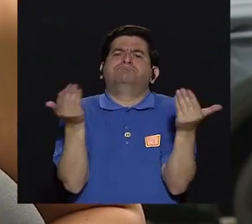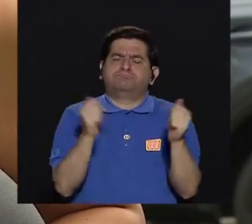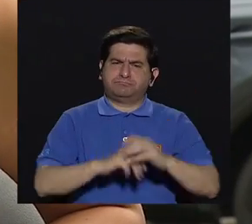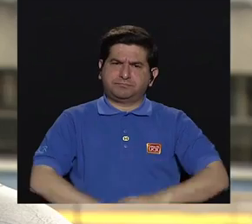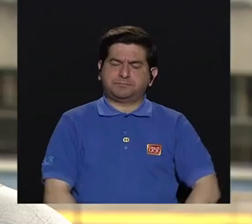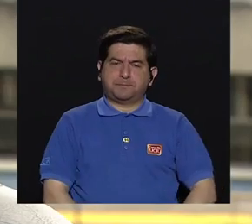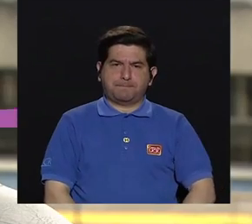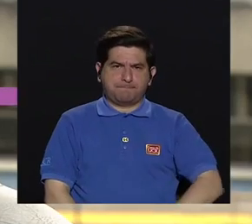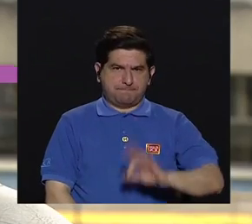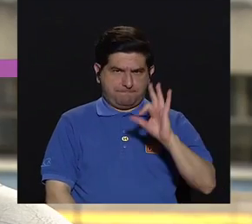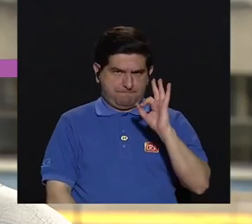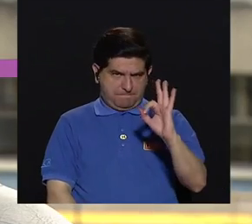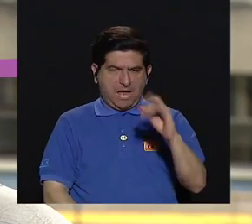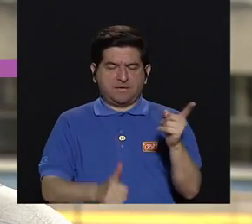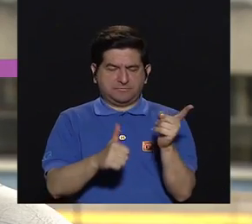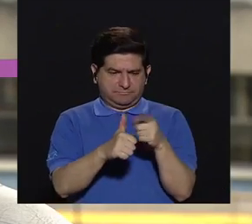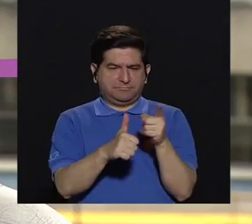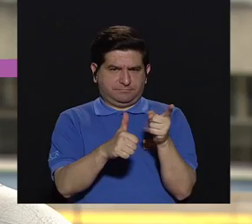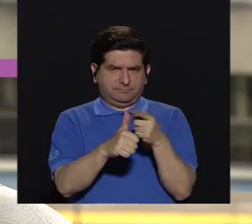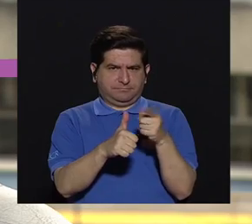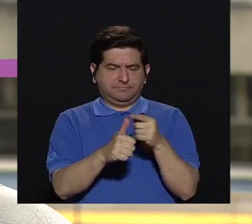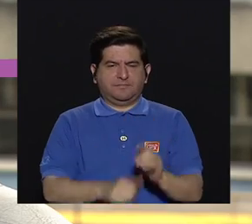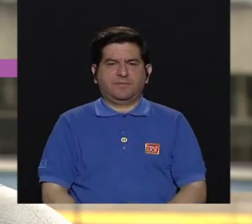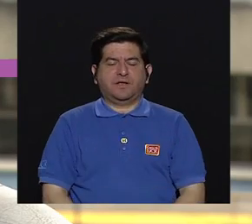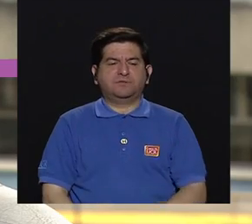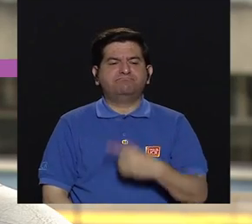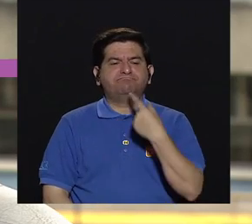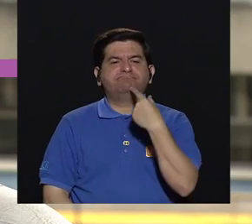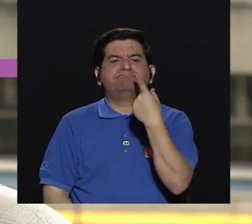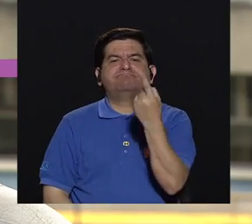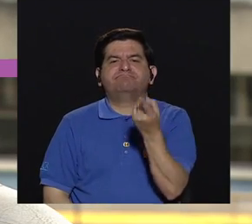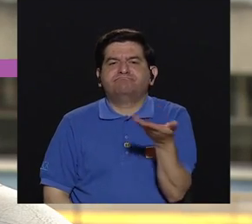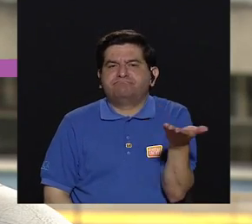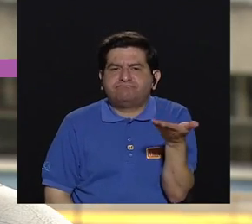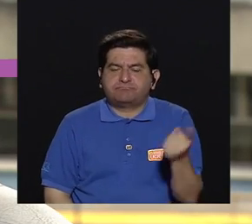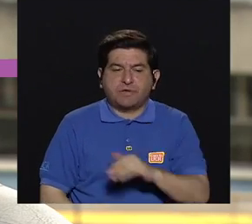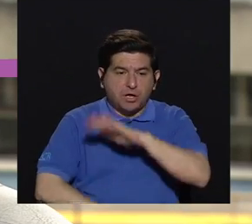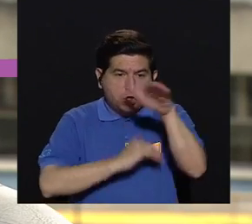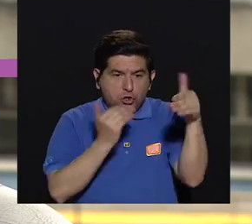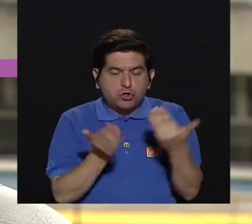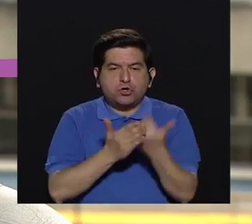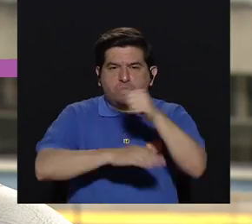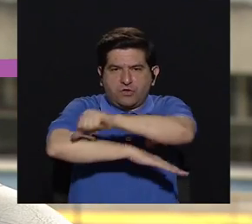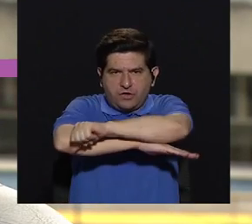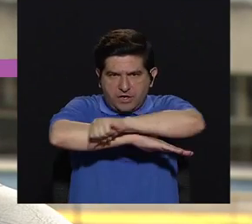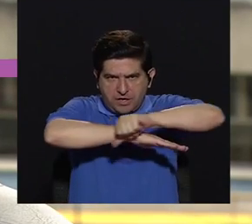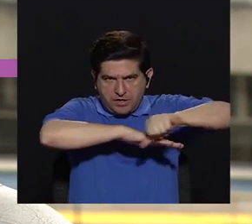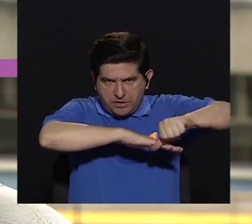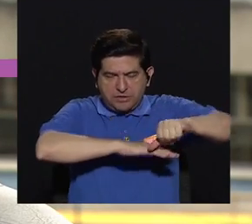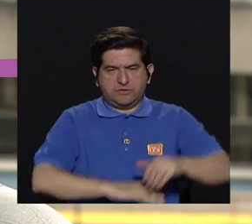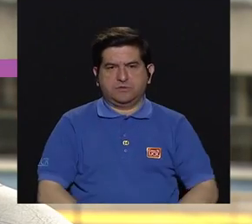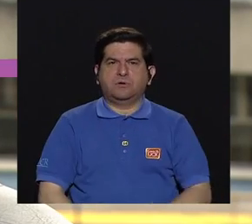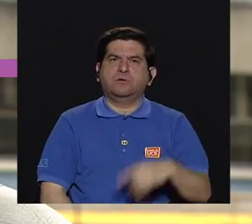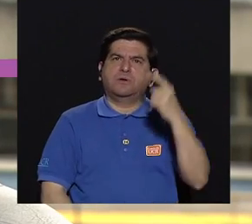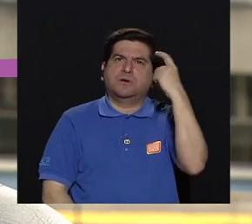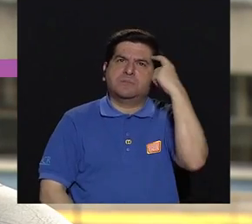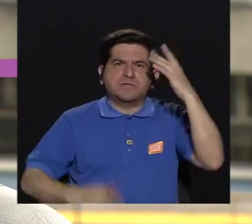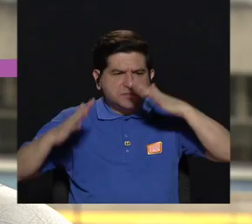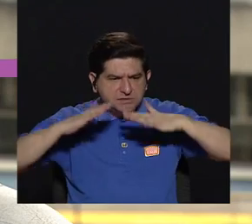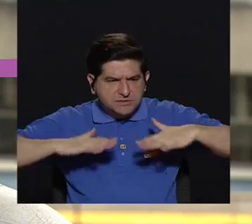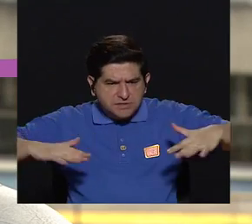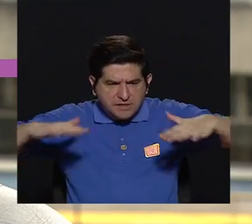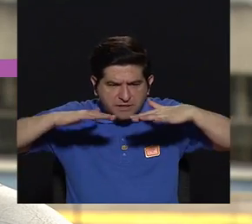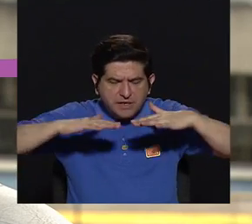Bueno, creo primeramente que hay que mencionar que todo lo que es la arquitectura, tanto